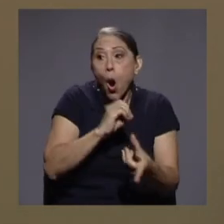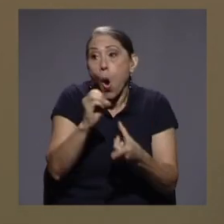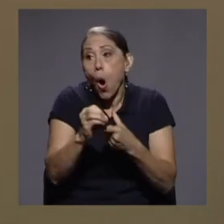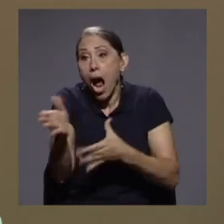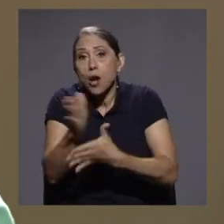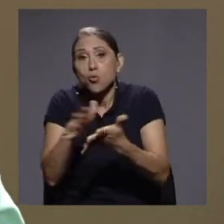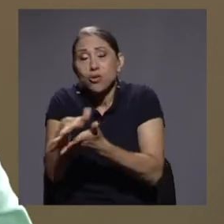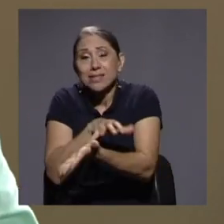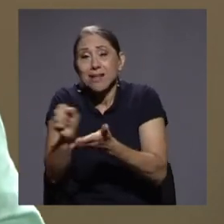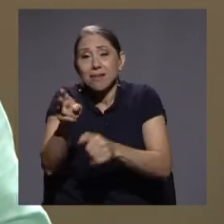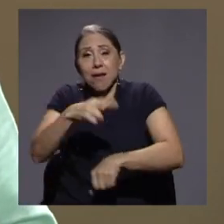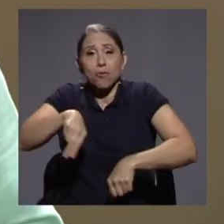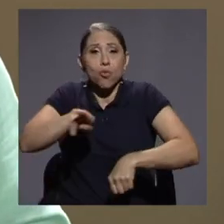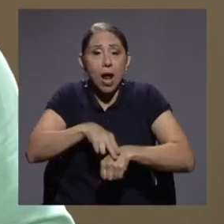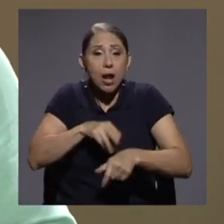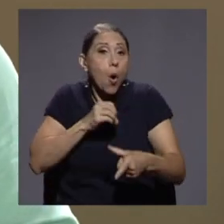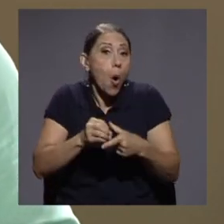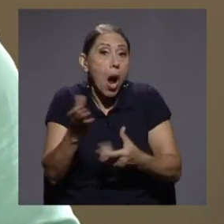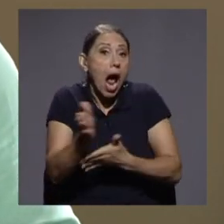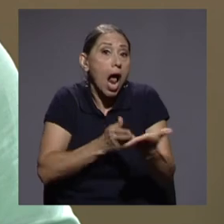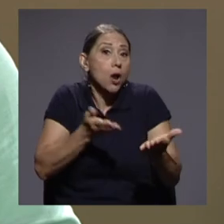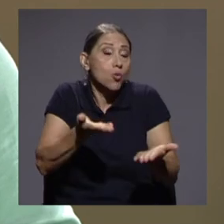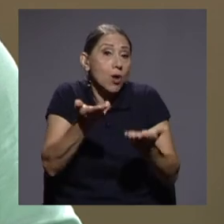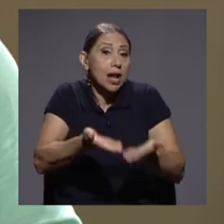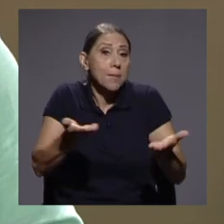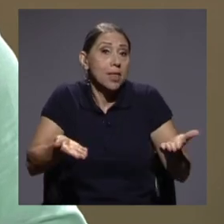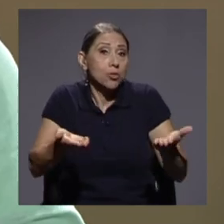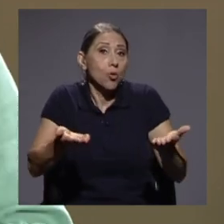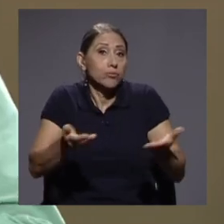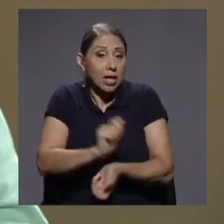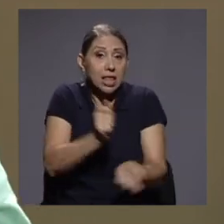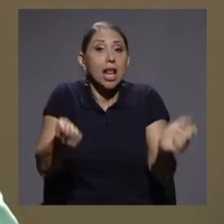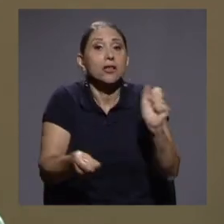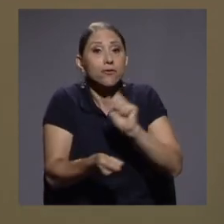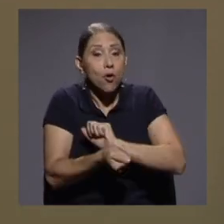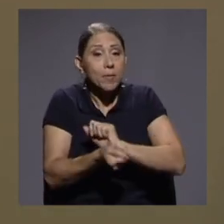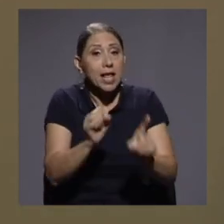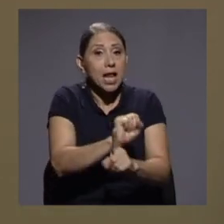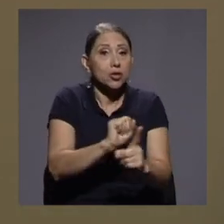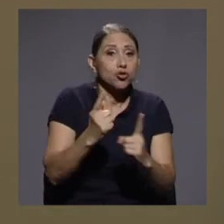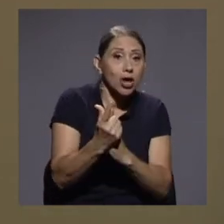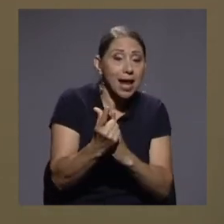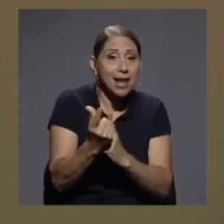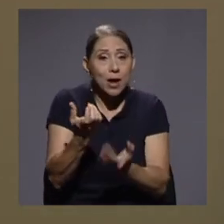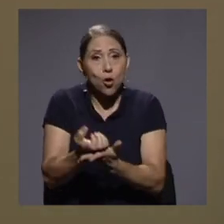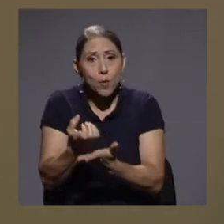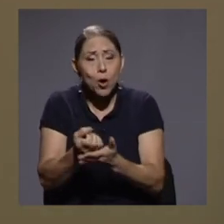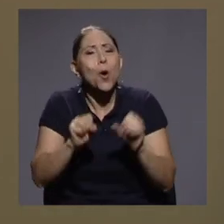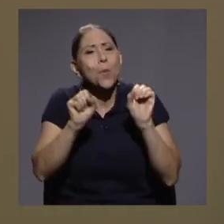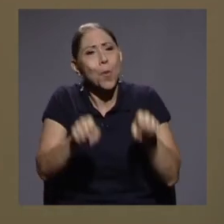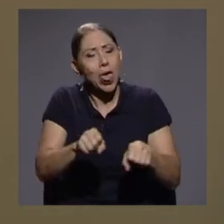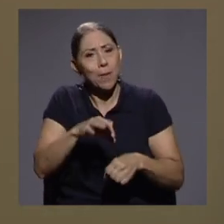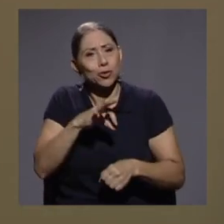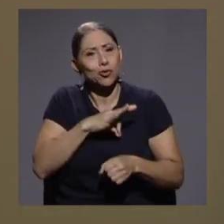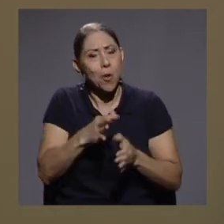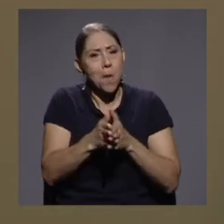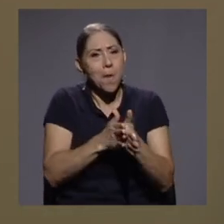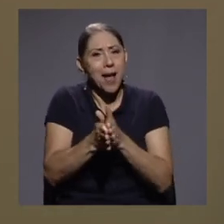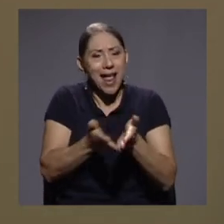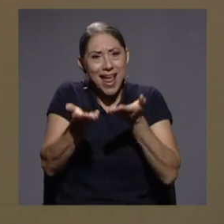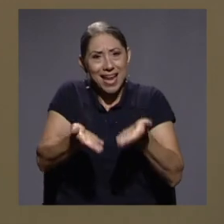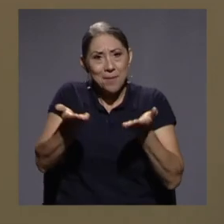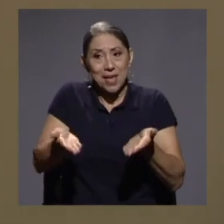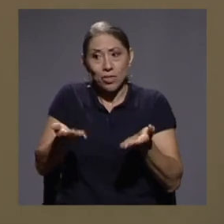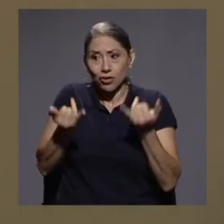otro elemento que vaya a transformar los comportamientos sociales y económicos, podamos sacar ventaja de los elementos que nos destacó esta